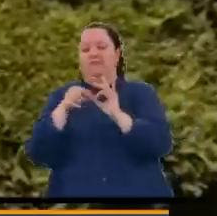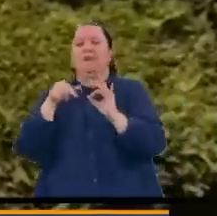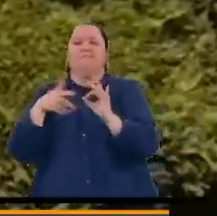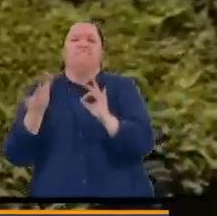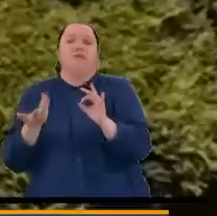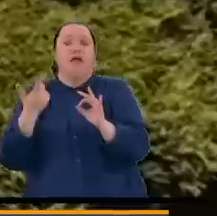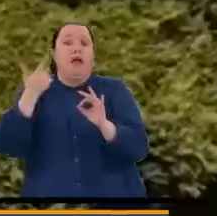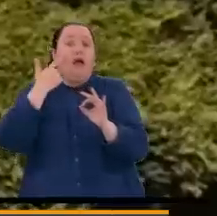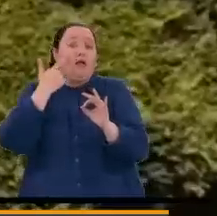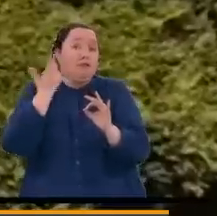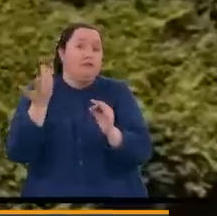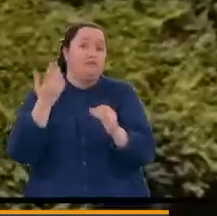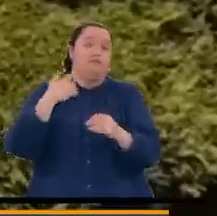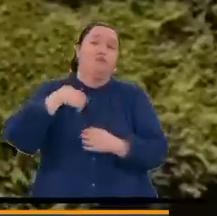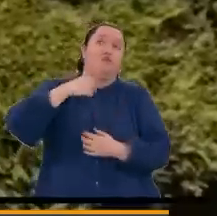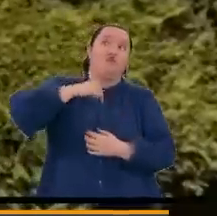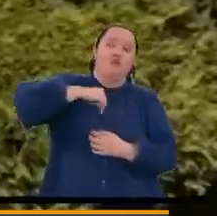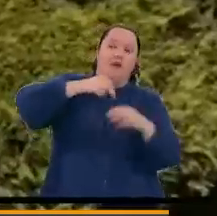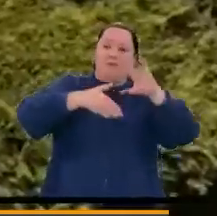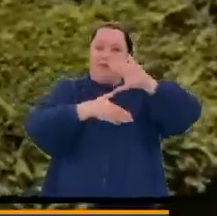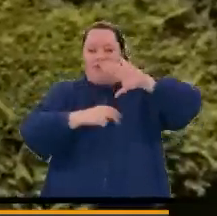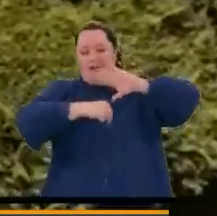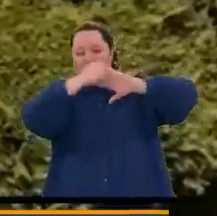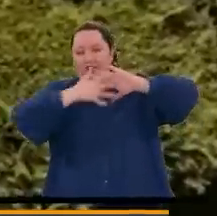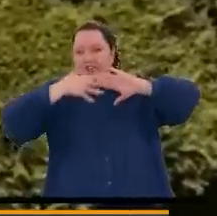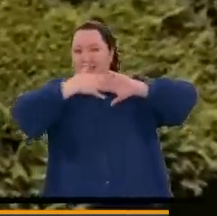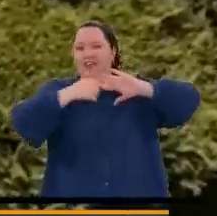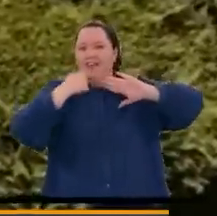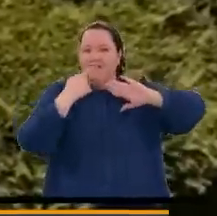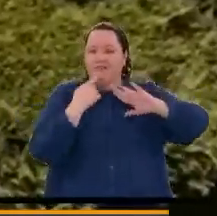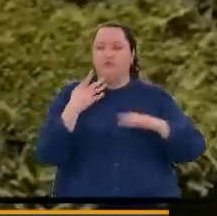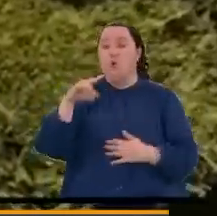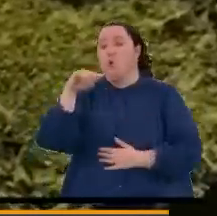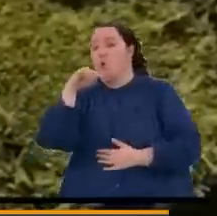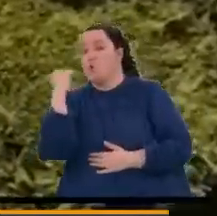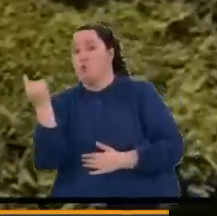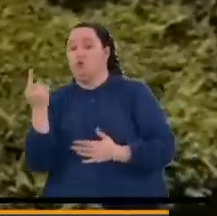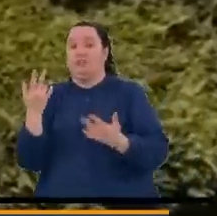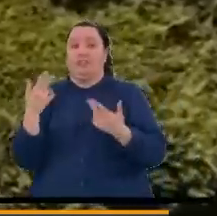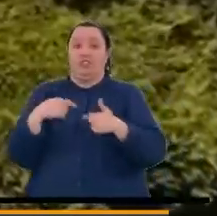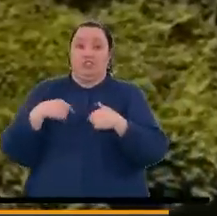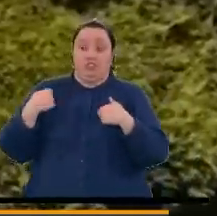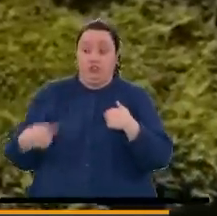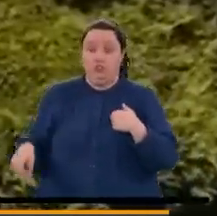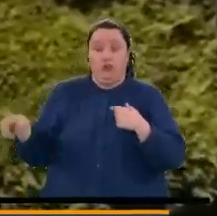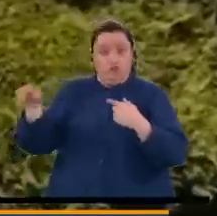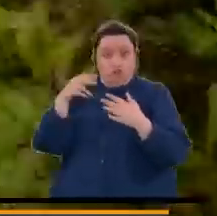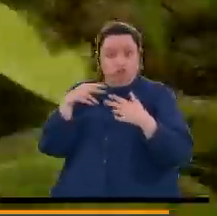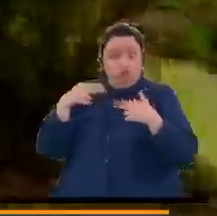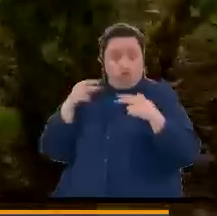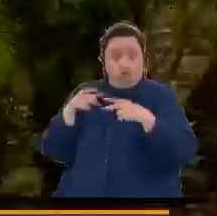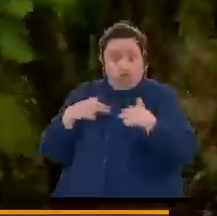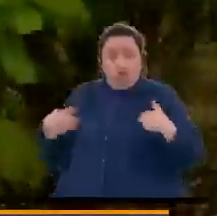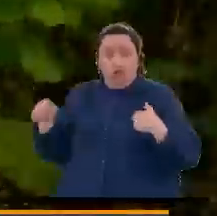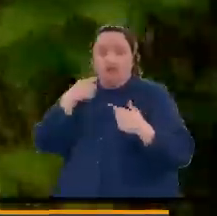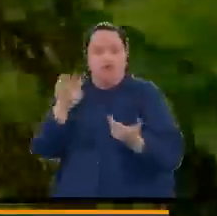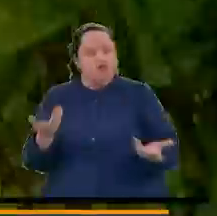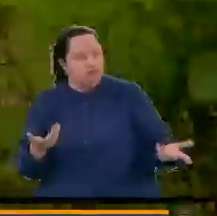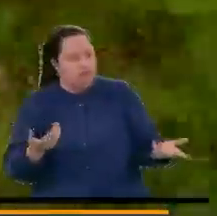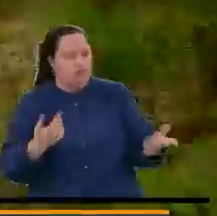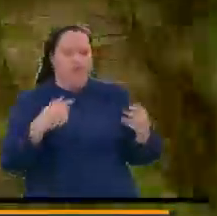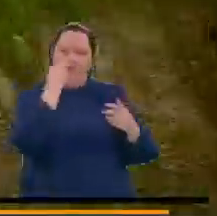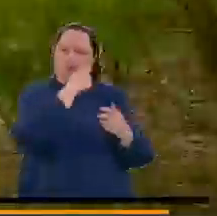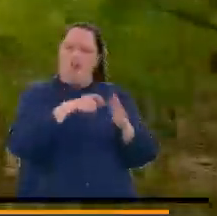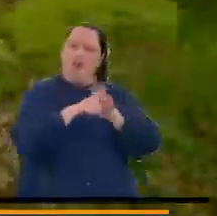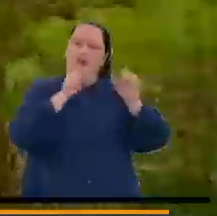autoridades norteamericanas y los países, Rusia, China, que se han opuesto decidida públicamente a la legalización de las